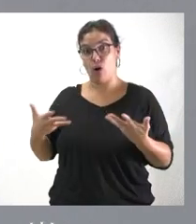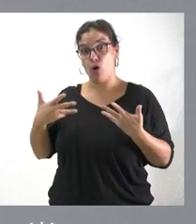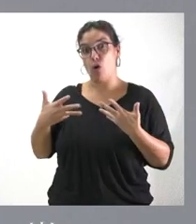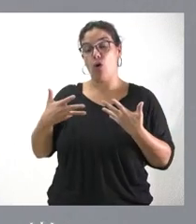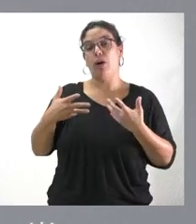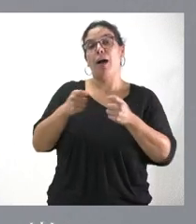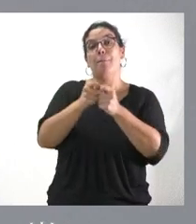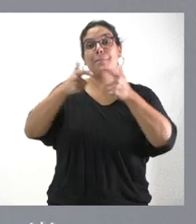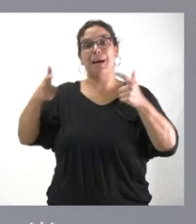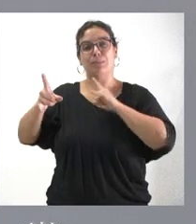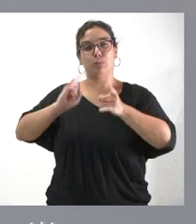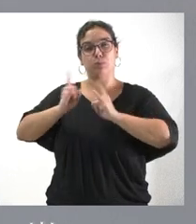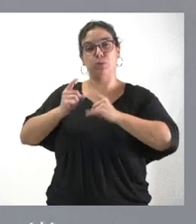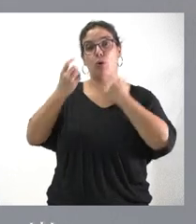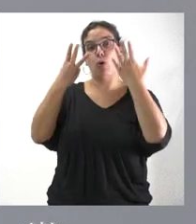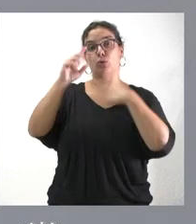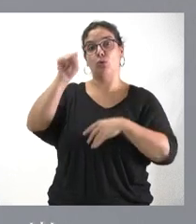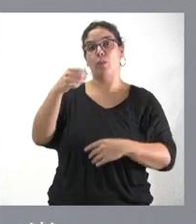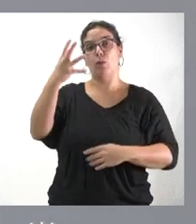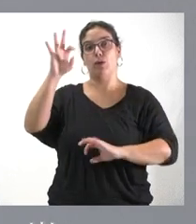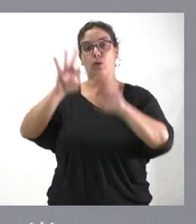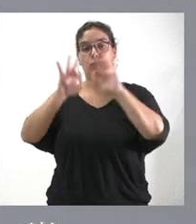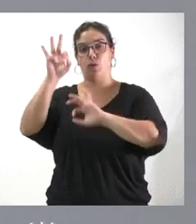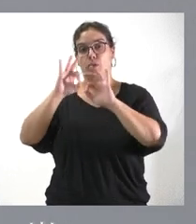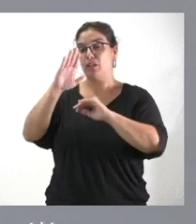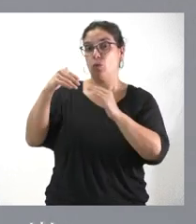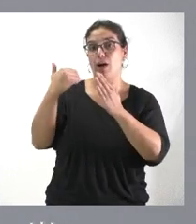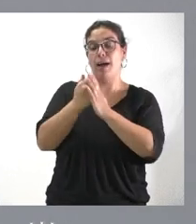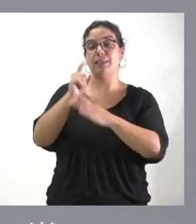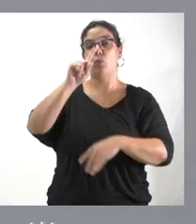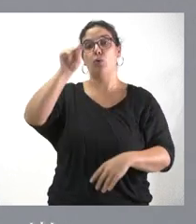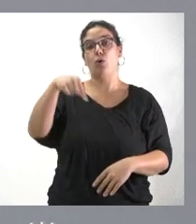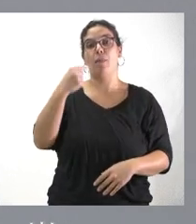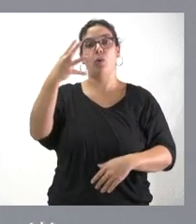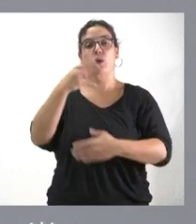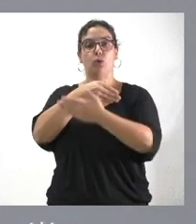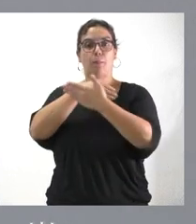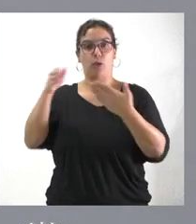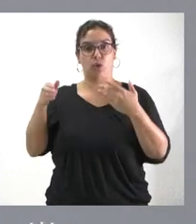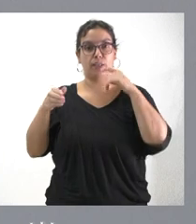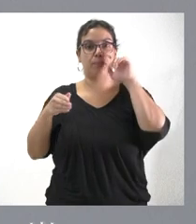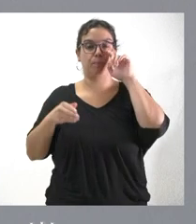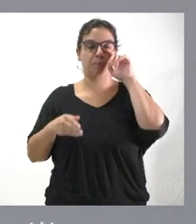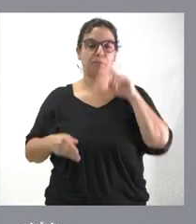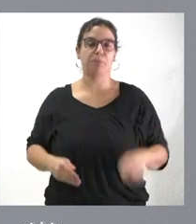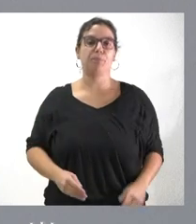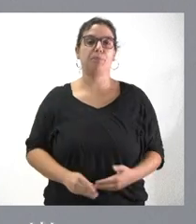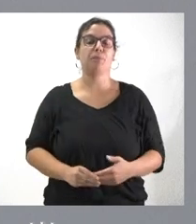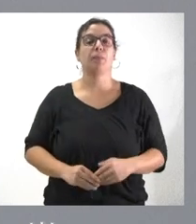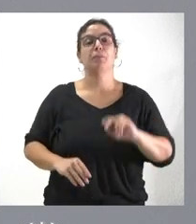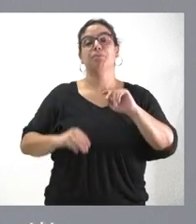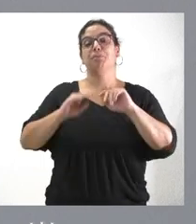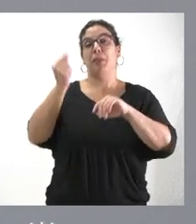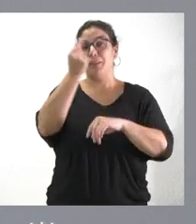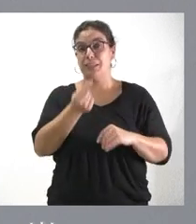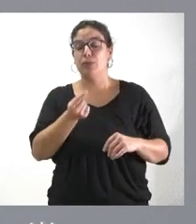,4% respecto a aquel momento hasta alcanzar 1,4 millones. Otro aspecto